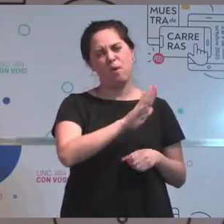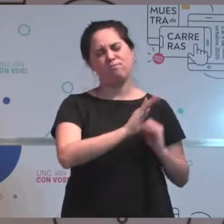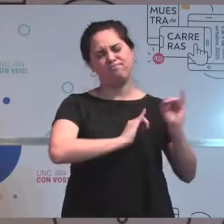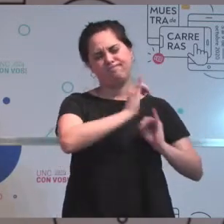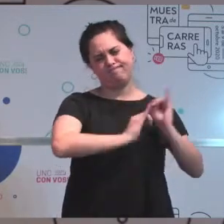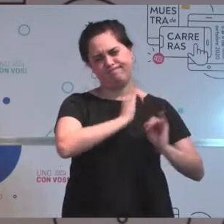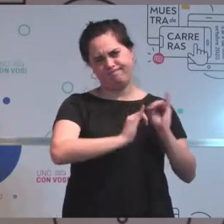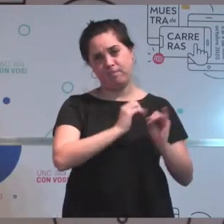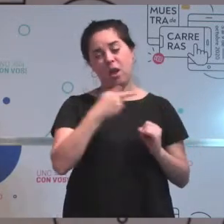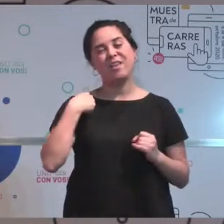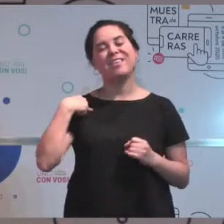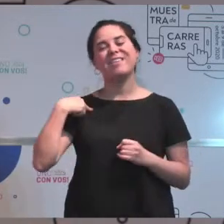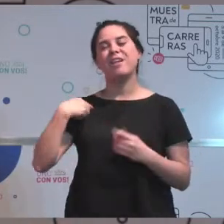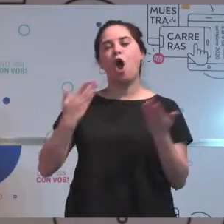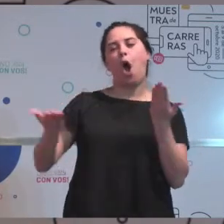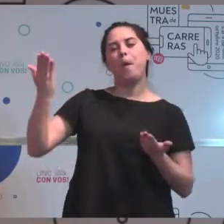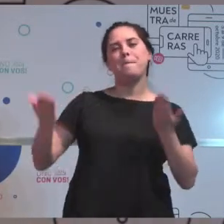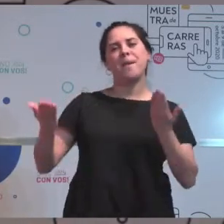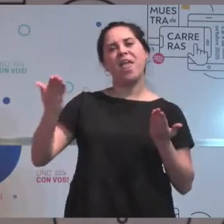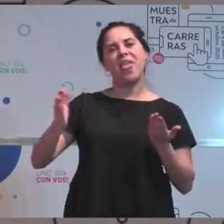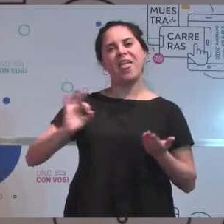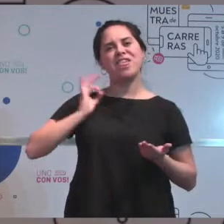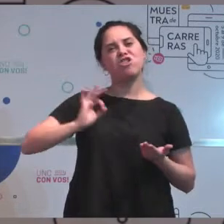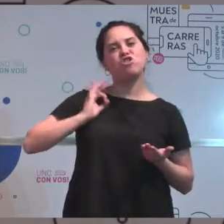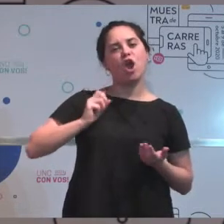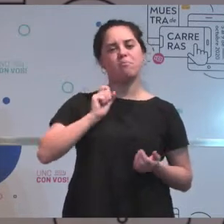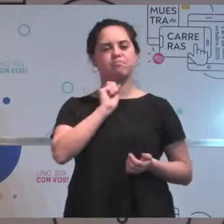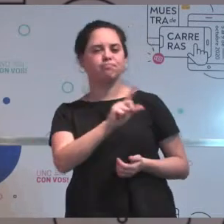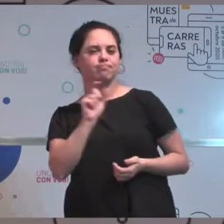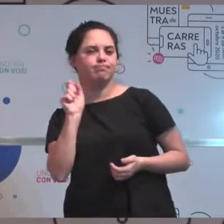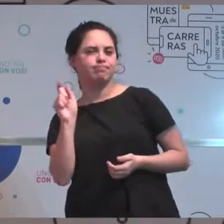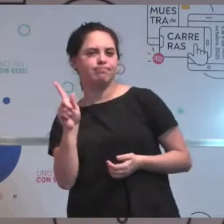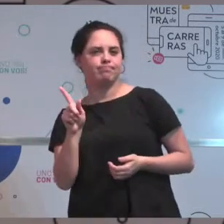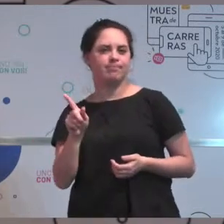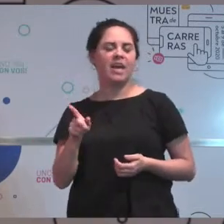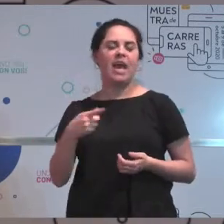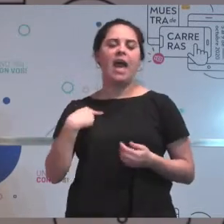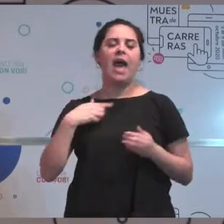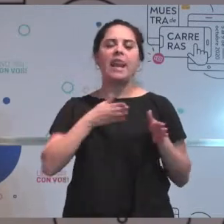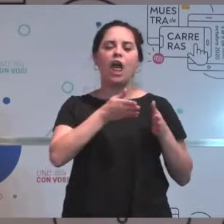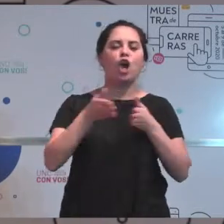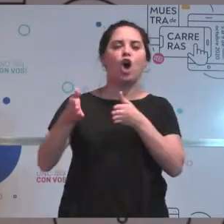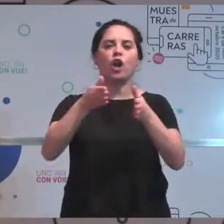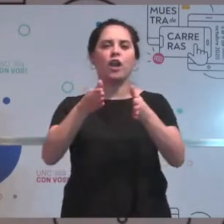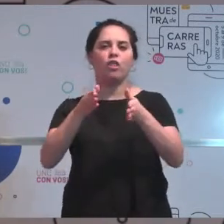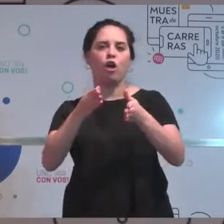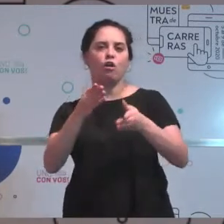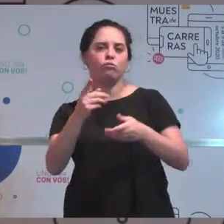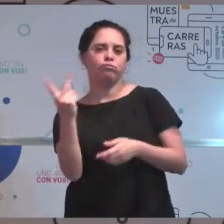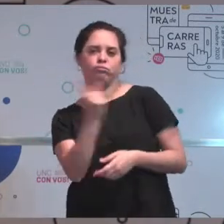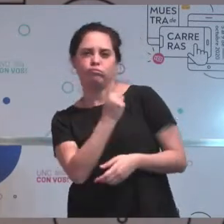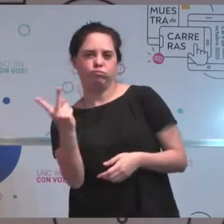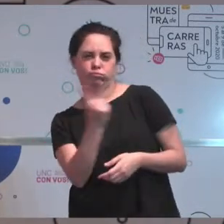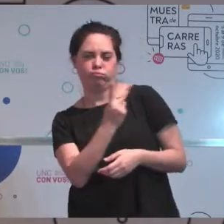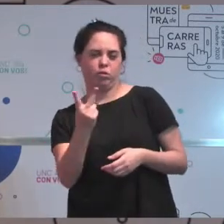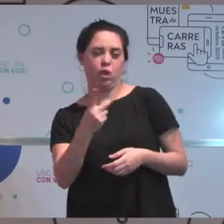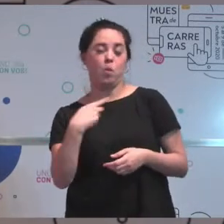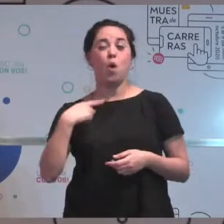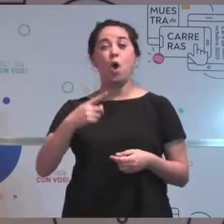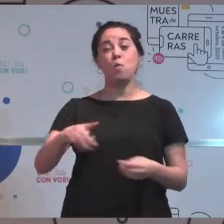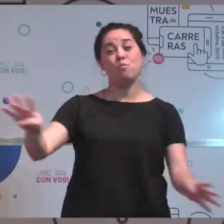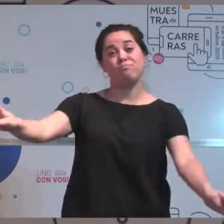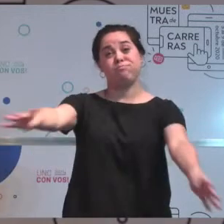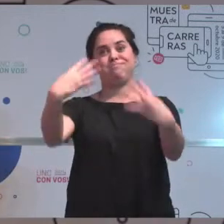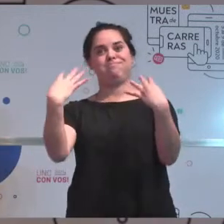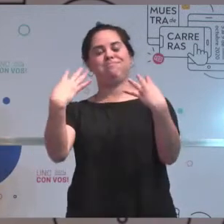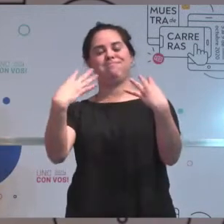recorridos y ver cómo se da este primer momento, que es el que muchos y muchas de quienes estén quizás observando y viendo